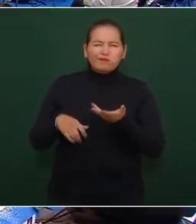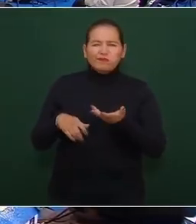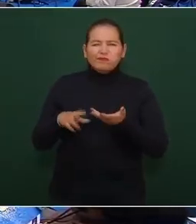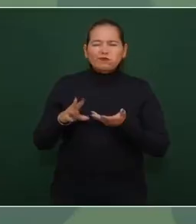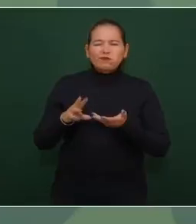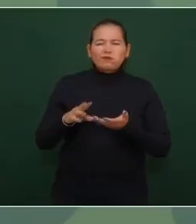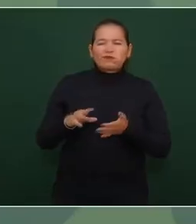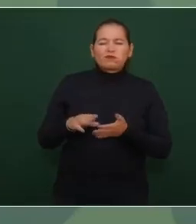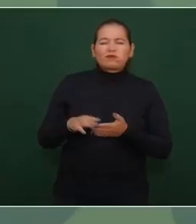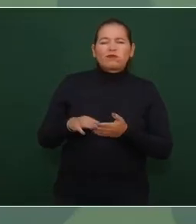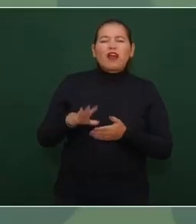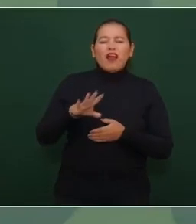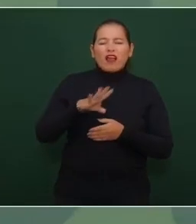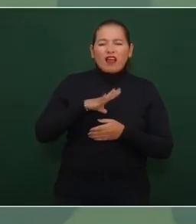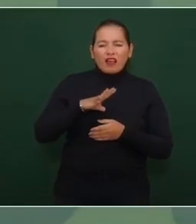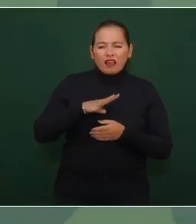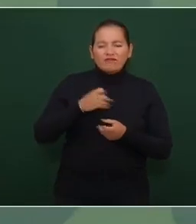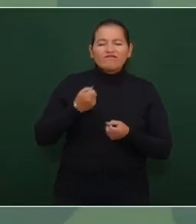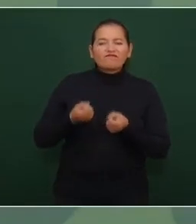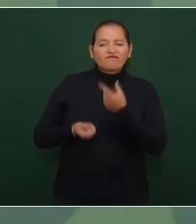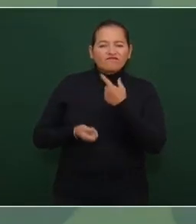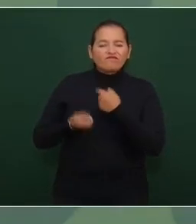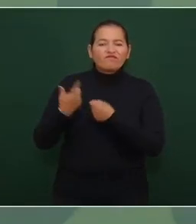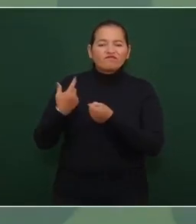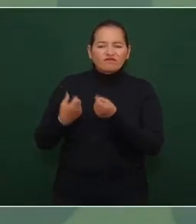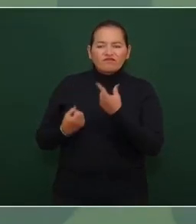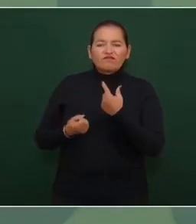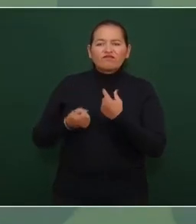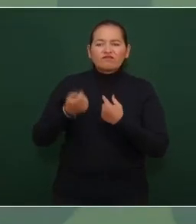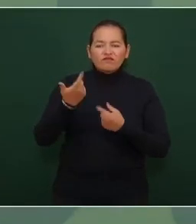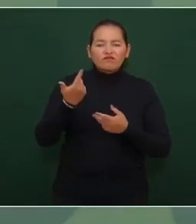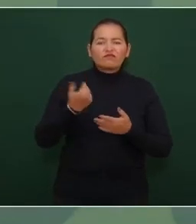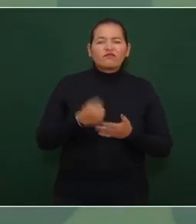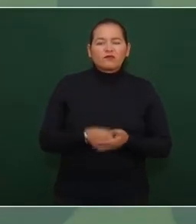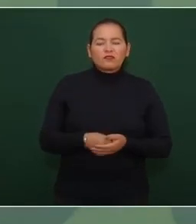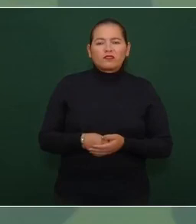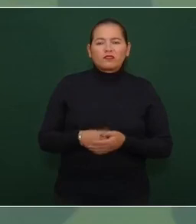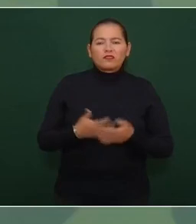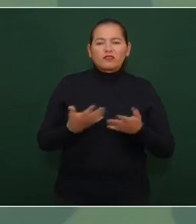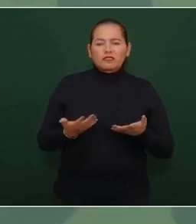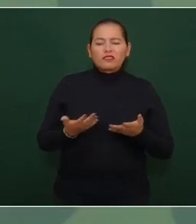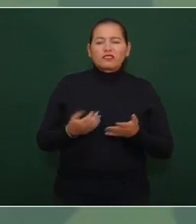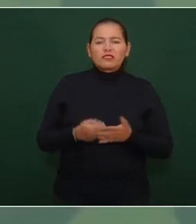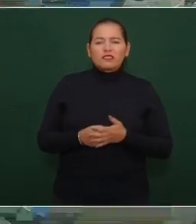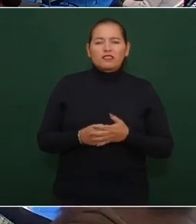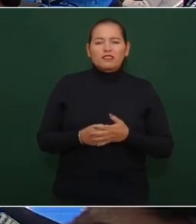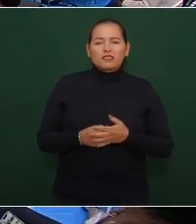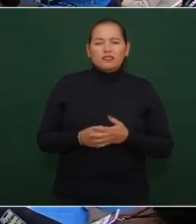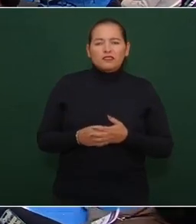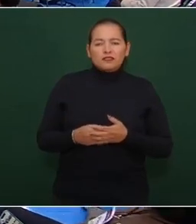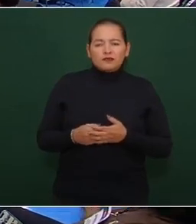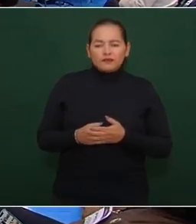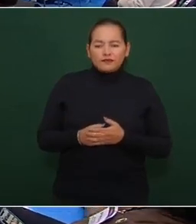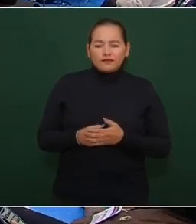hay quienes son este